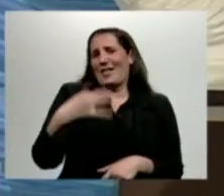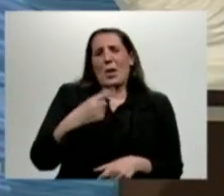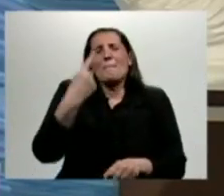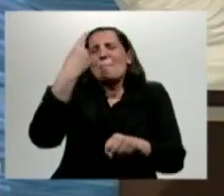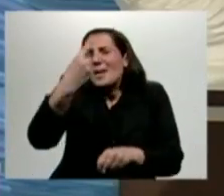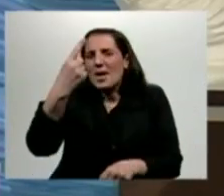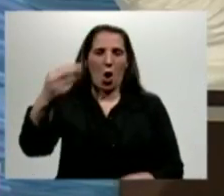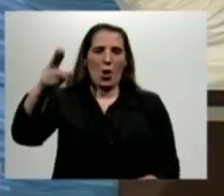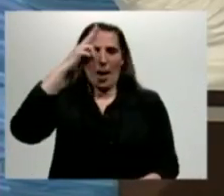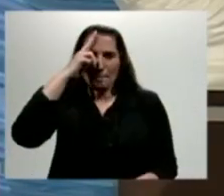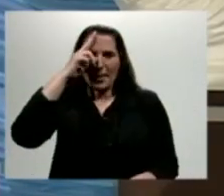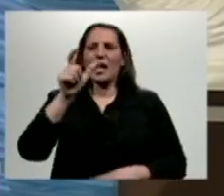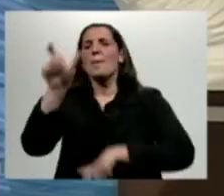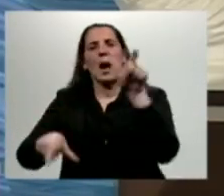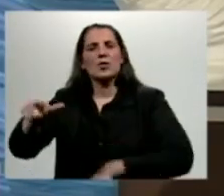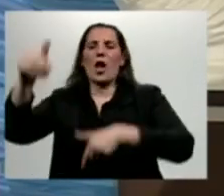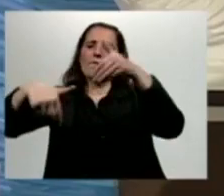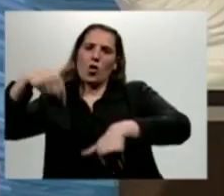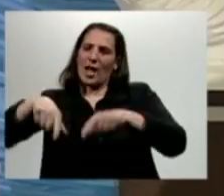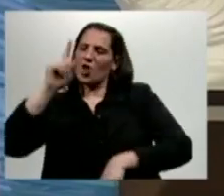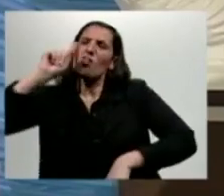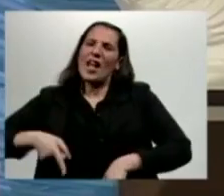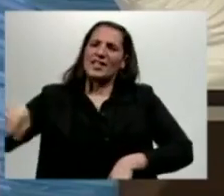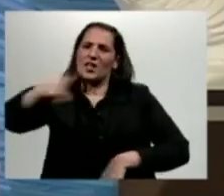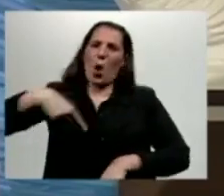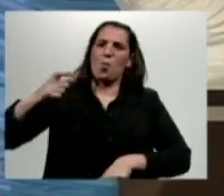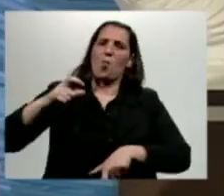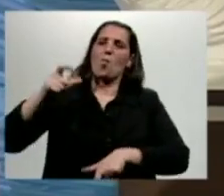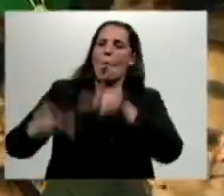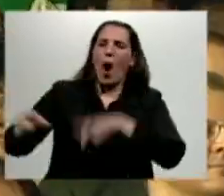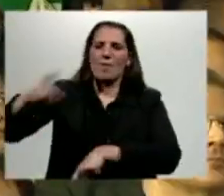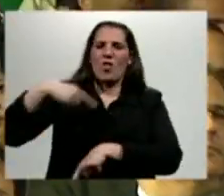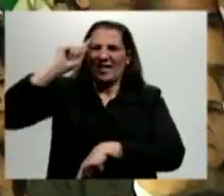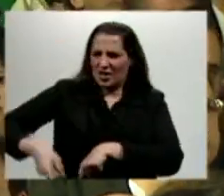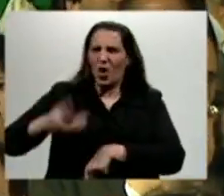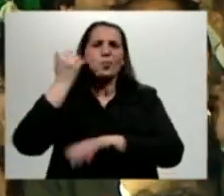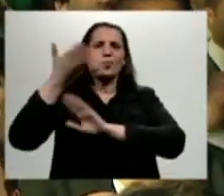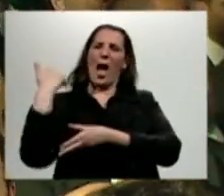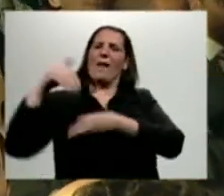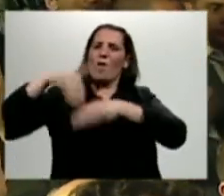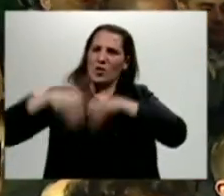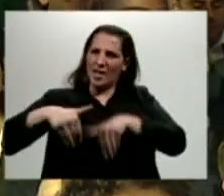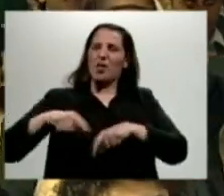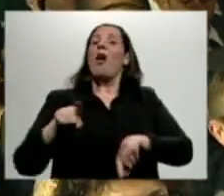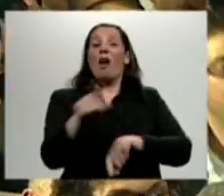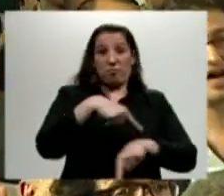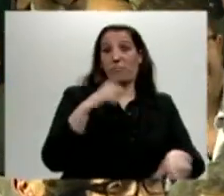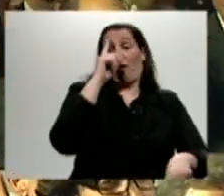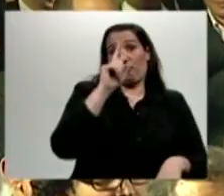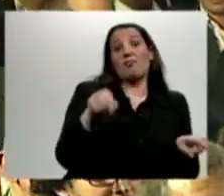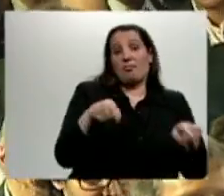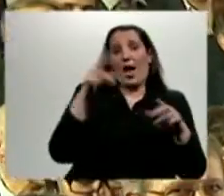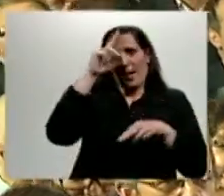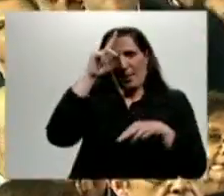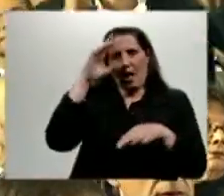voluntad expresada en las urnas. Por eso le agradezco a todos, absolutamente a todos los que han participado